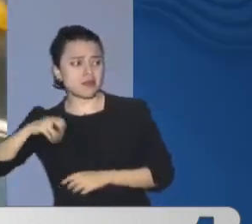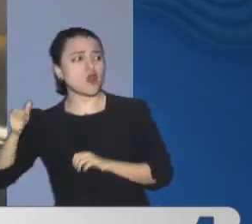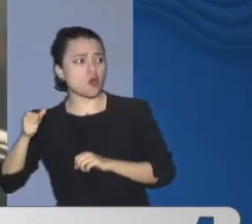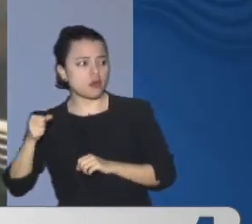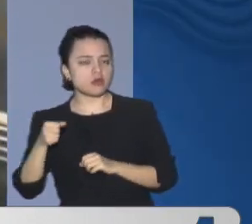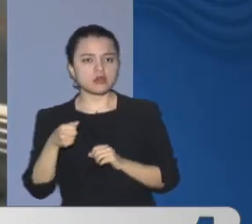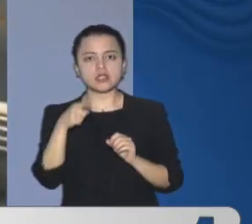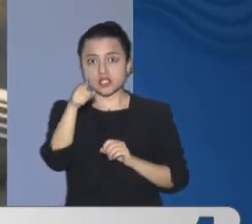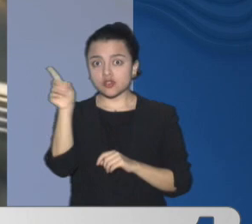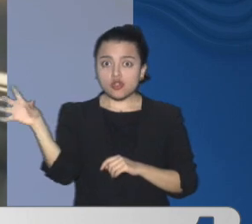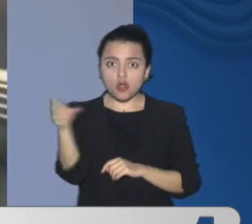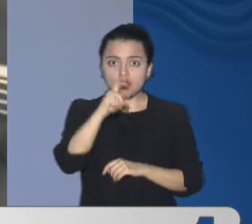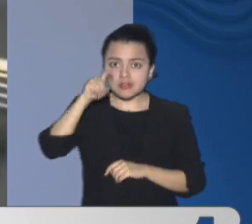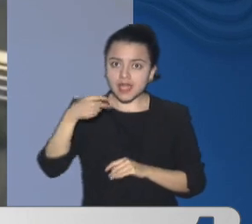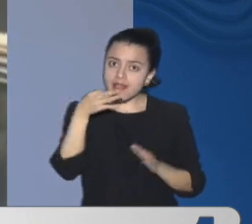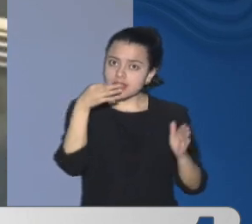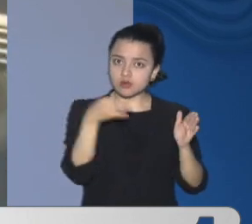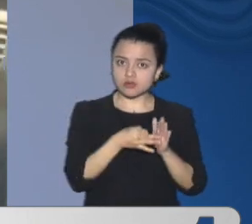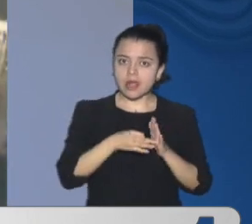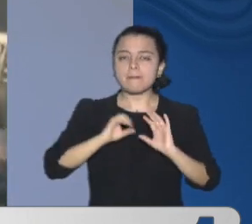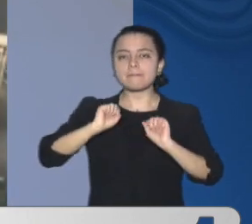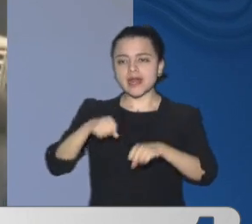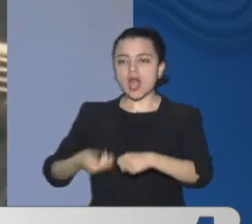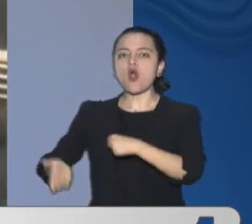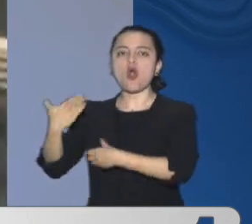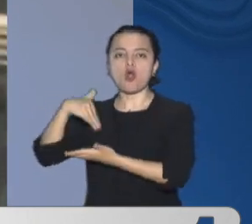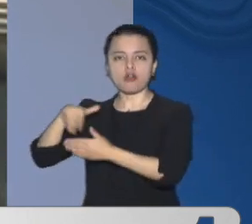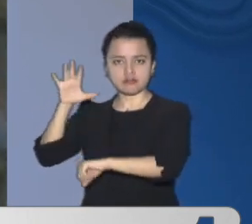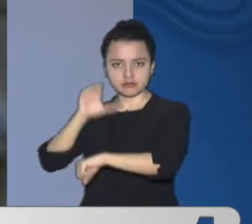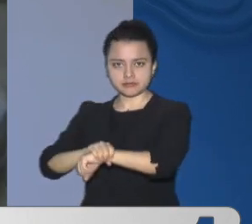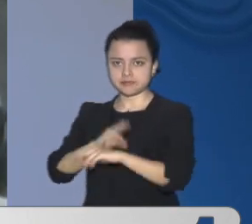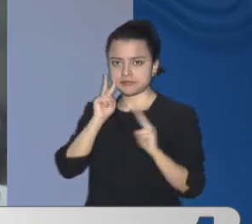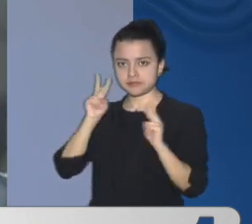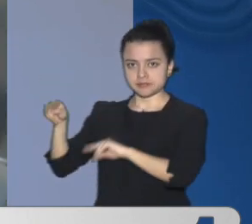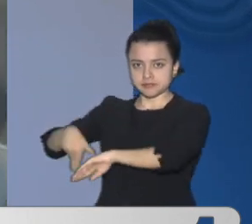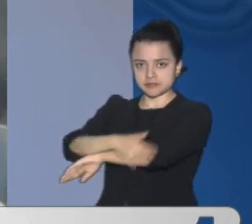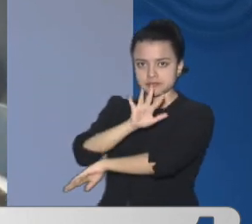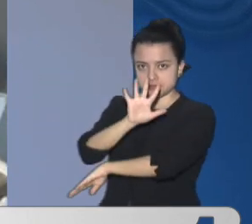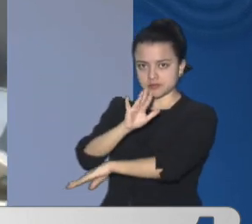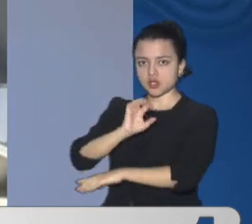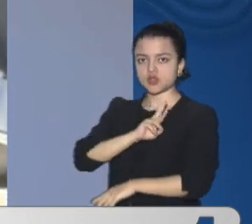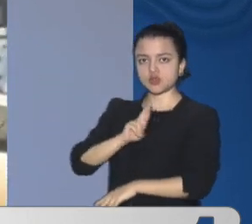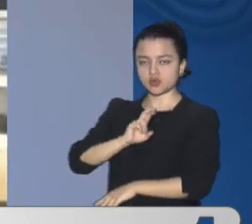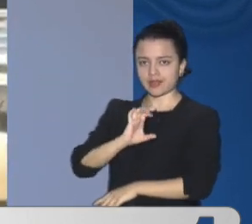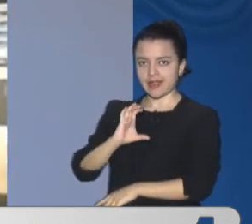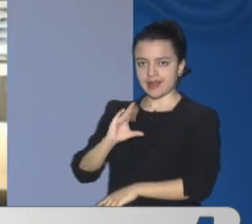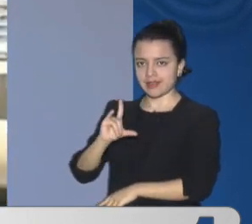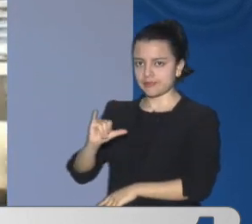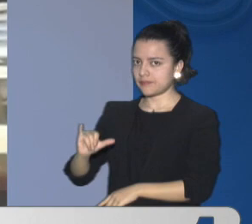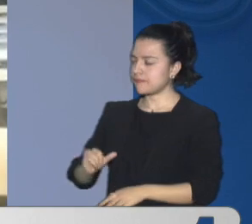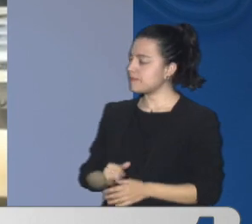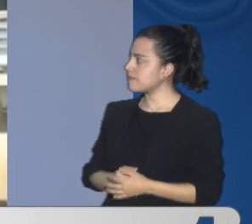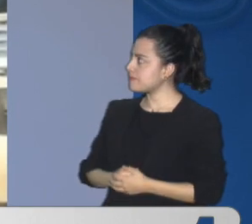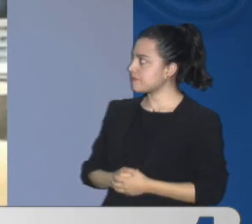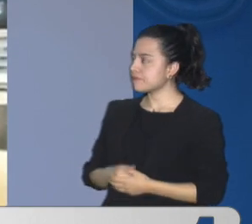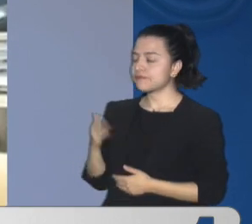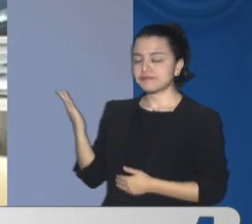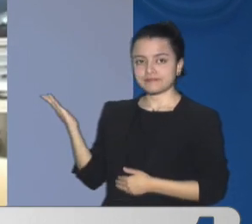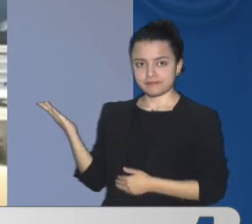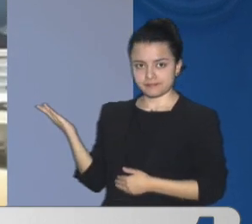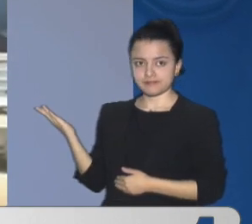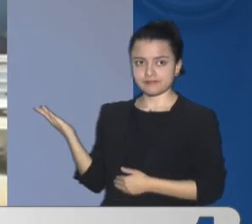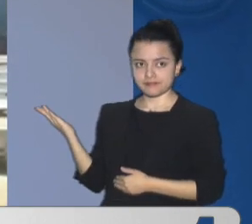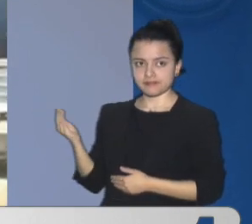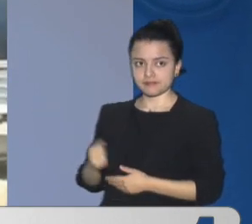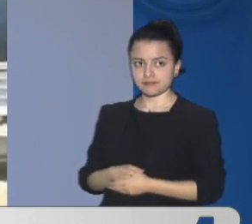Observen Una camioneta De alta gama Que se movilizaba Por la calle Quinta Sur de Cali Se detiene En medio del tráfico Momentos después